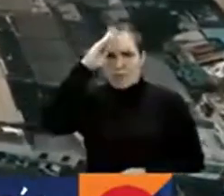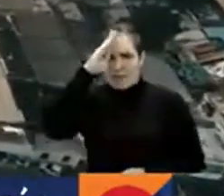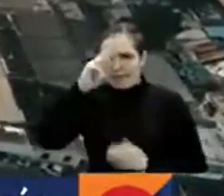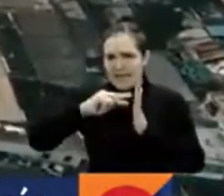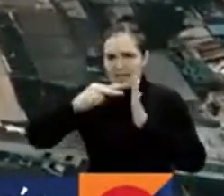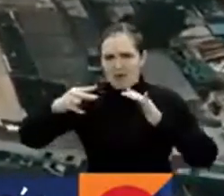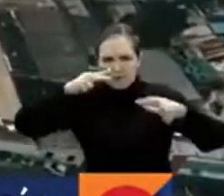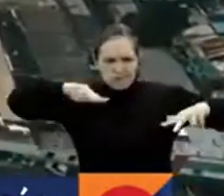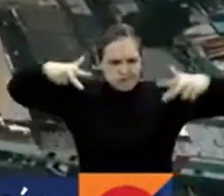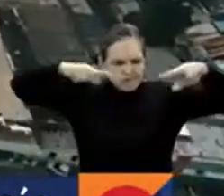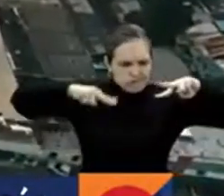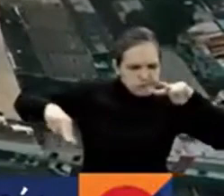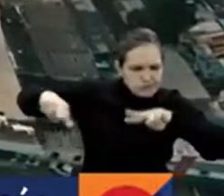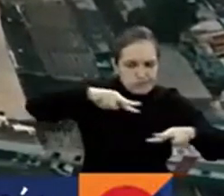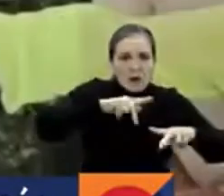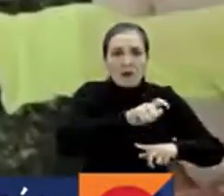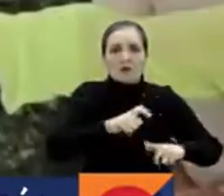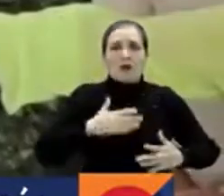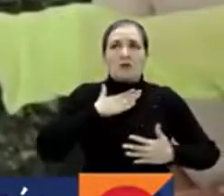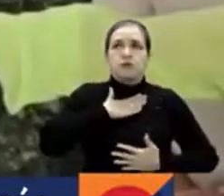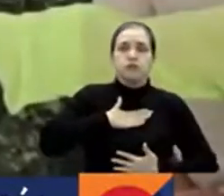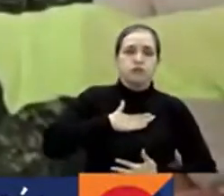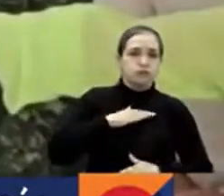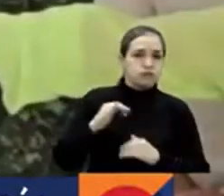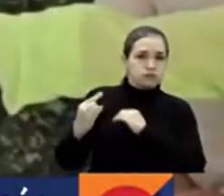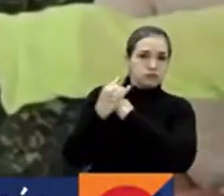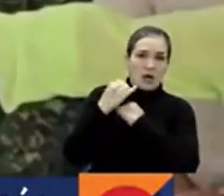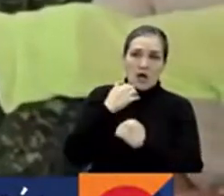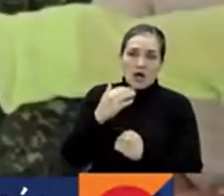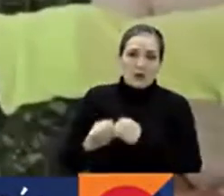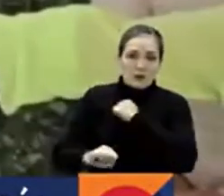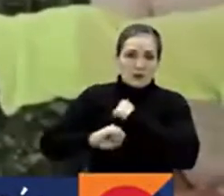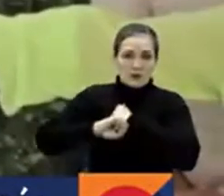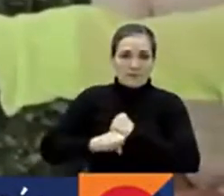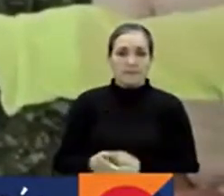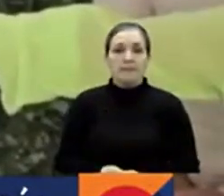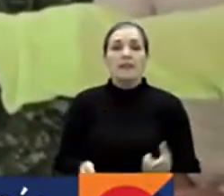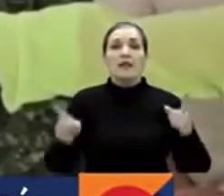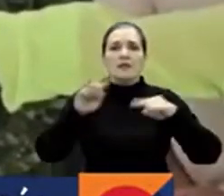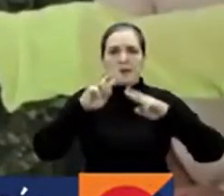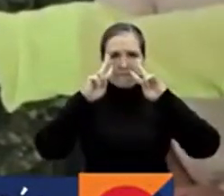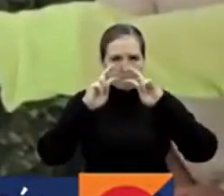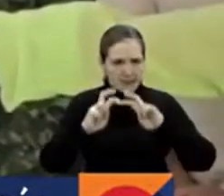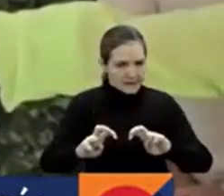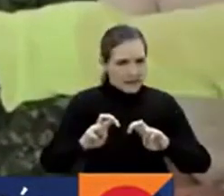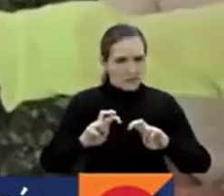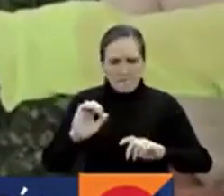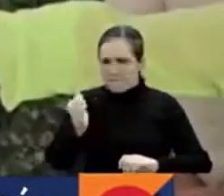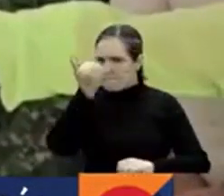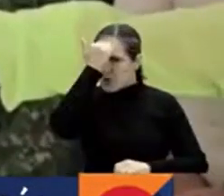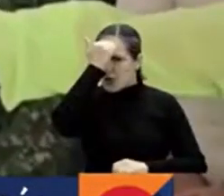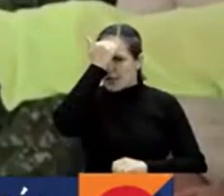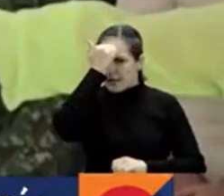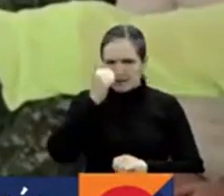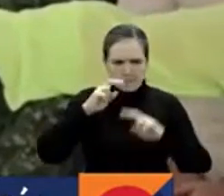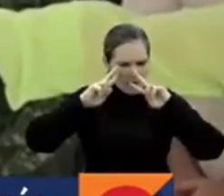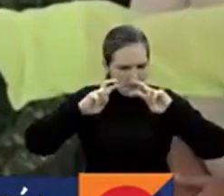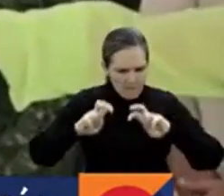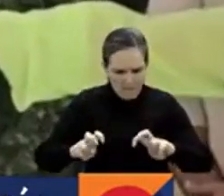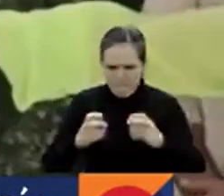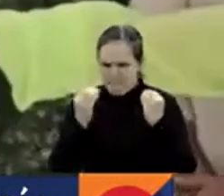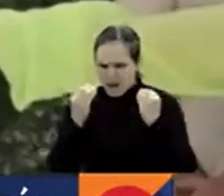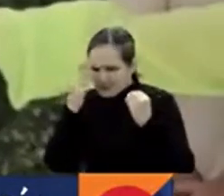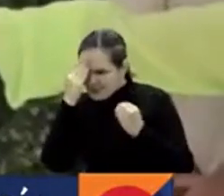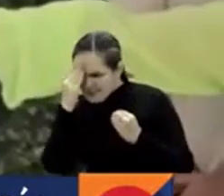garantizar la tranquilidad del comercio en general. También dispusimos de una actividad investigativa prioritaria para